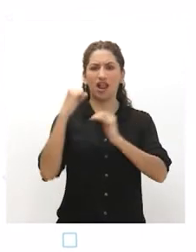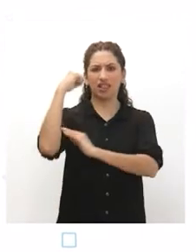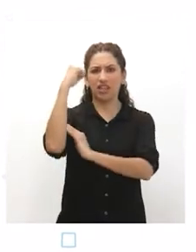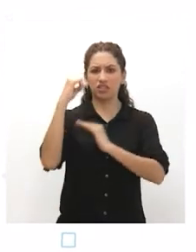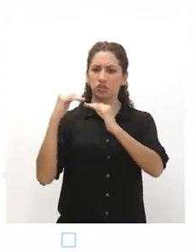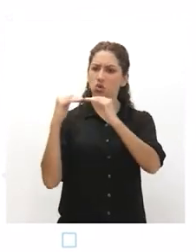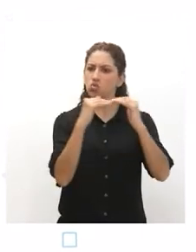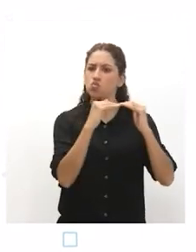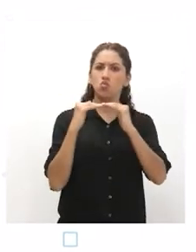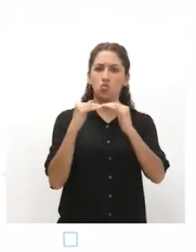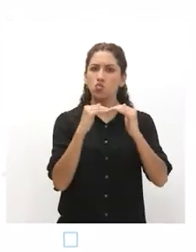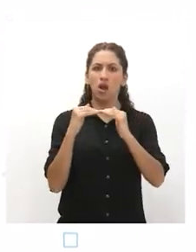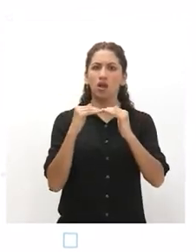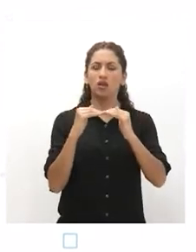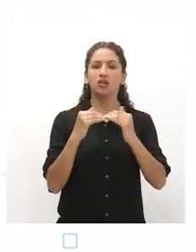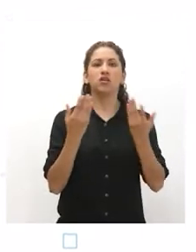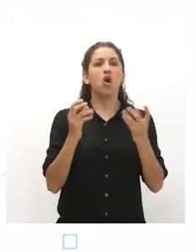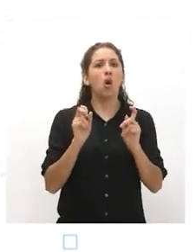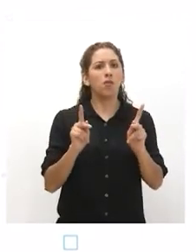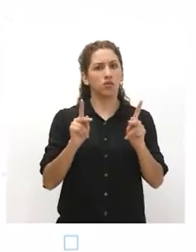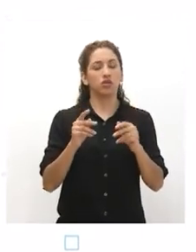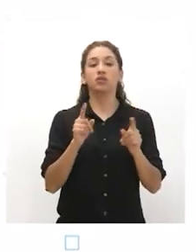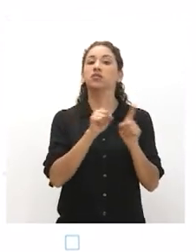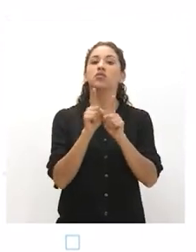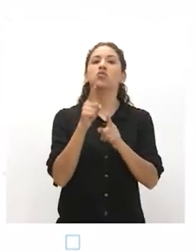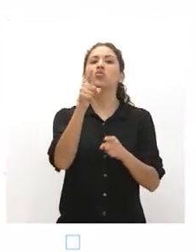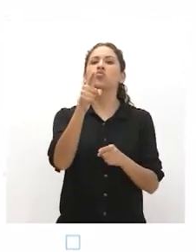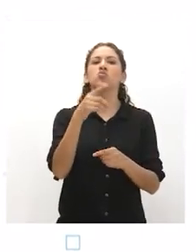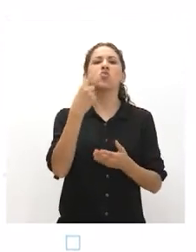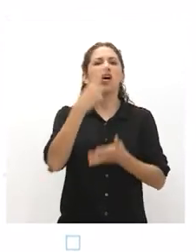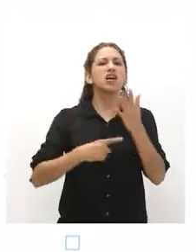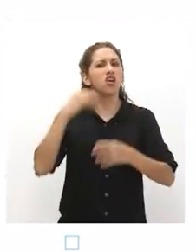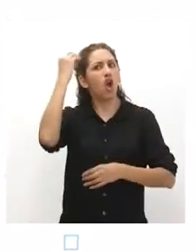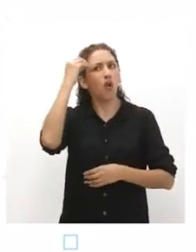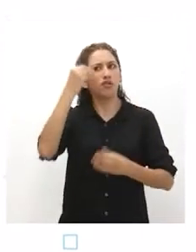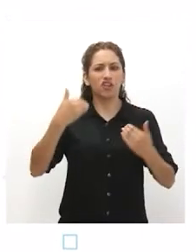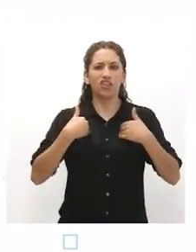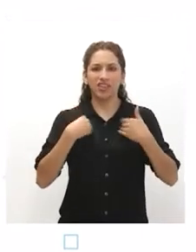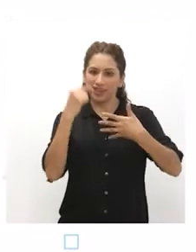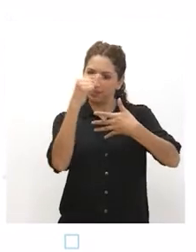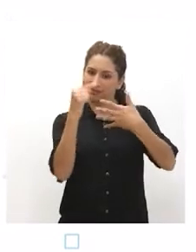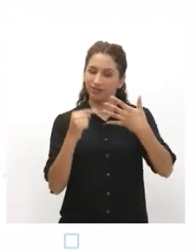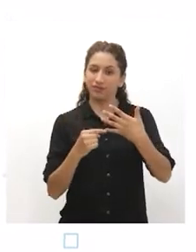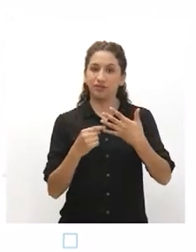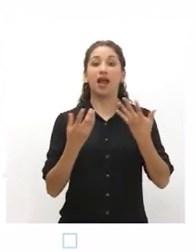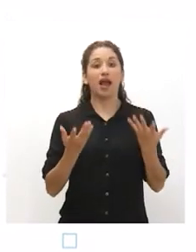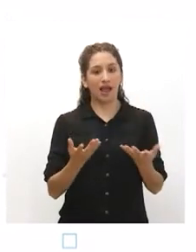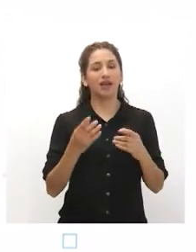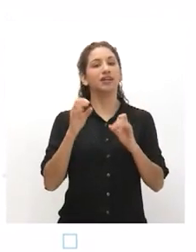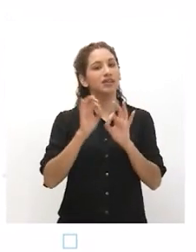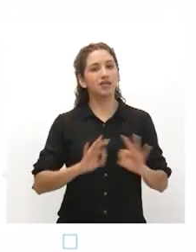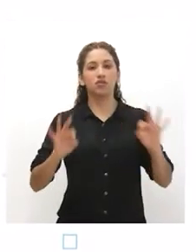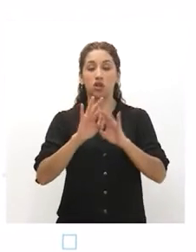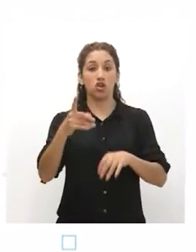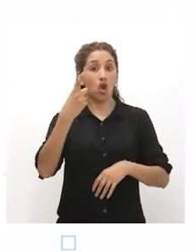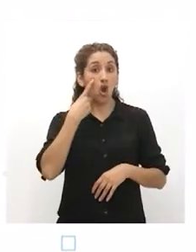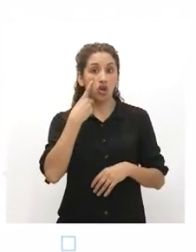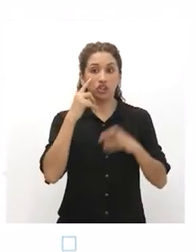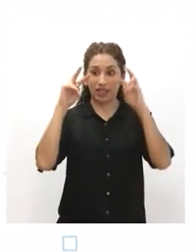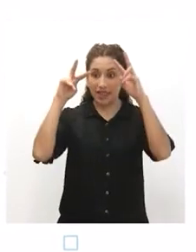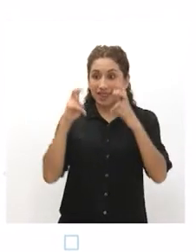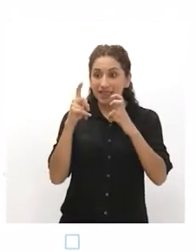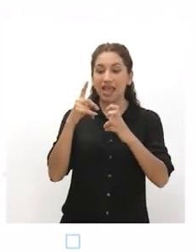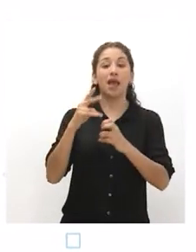¿Qué acciones propondrías para mejorar el bien común y el buen vivir? Definitivamente, conocer sobre el gran problema de la